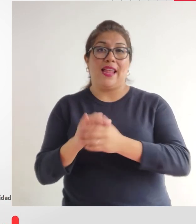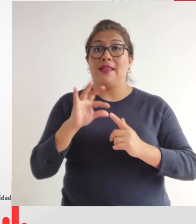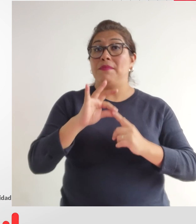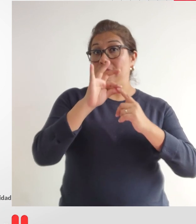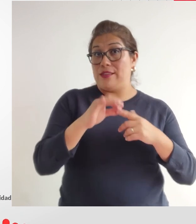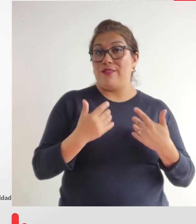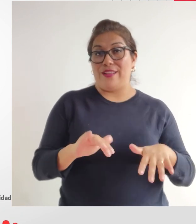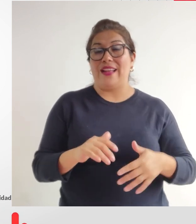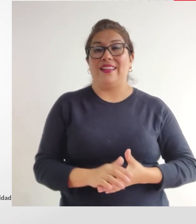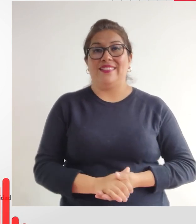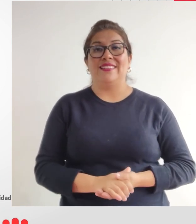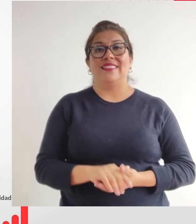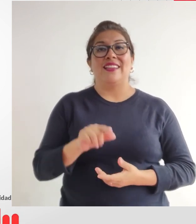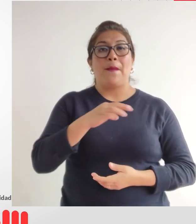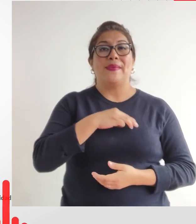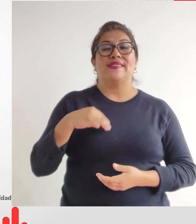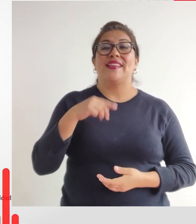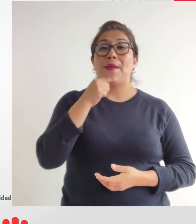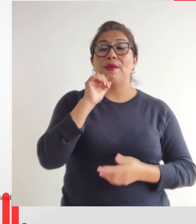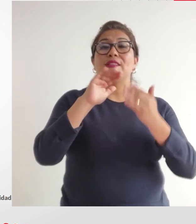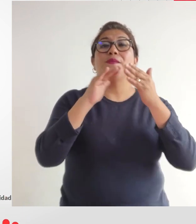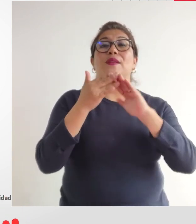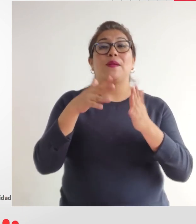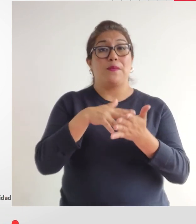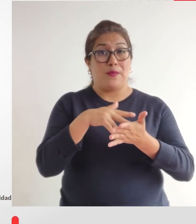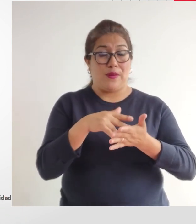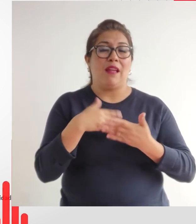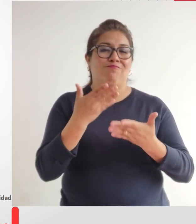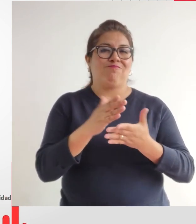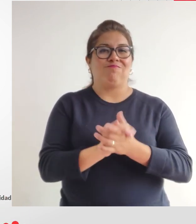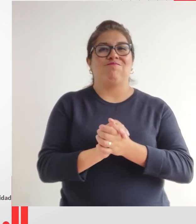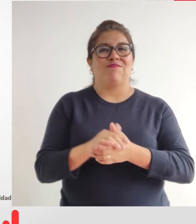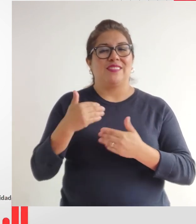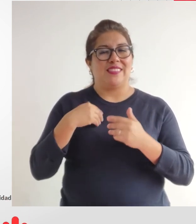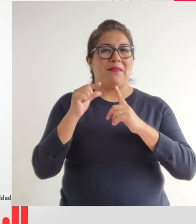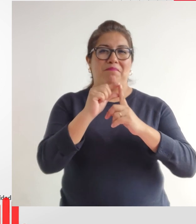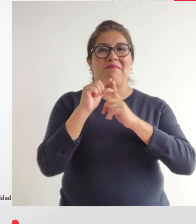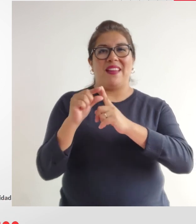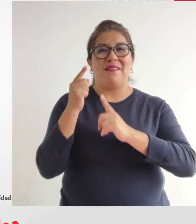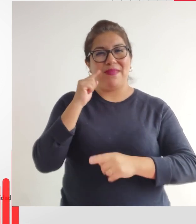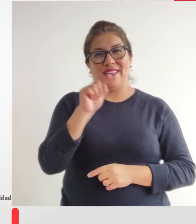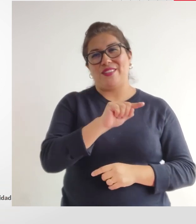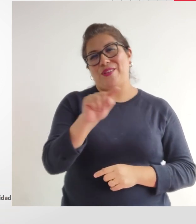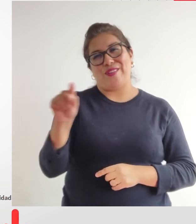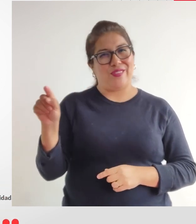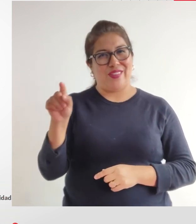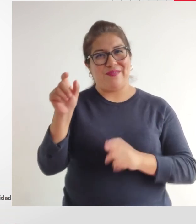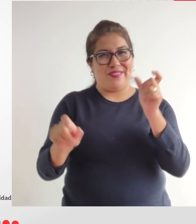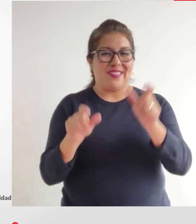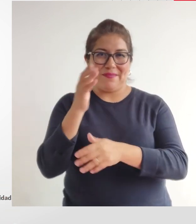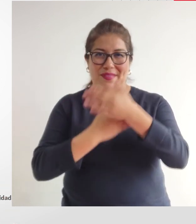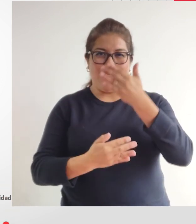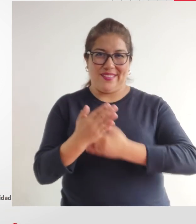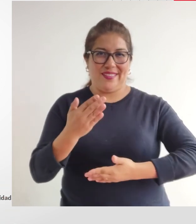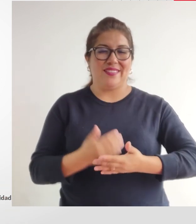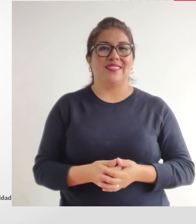especiales, Enrique. Claro que sí, nuestra ministra de la Mujer y Poblaciones Vulnerables tiene unas palabras también para todas